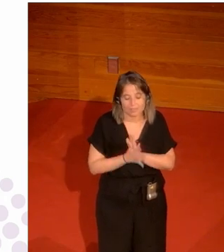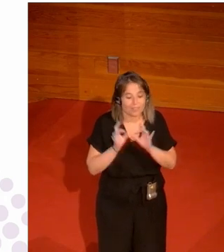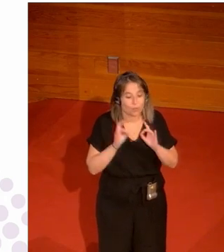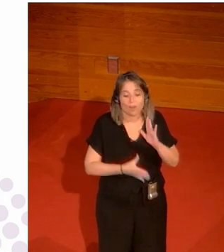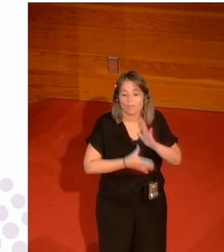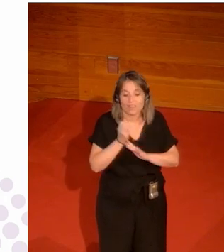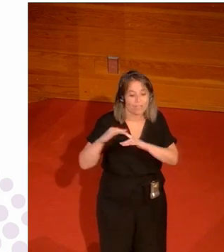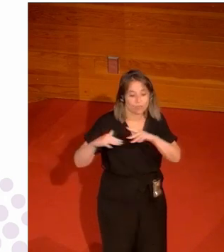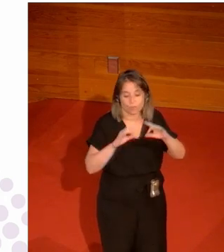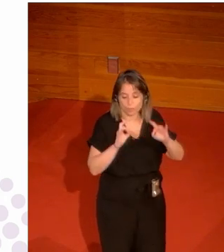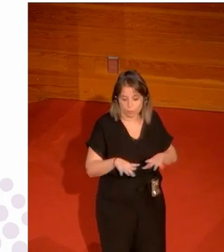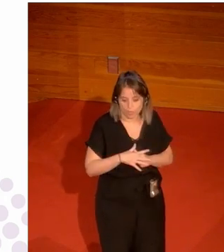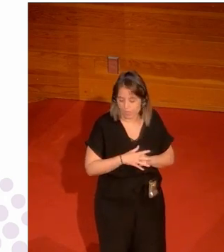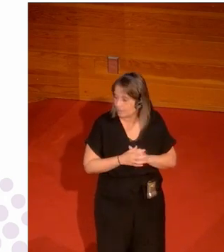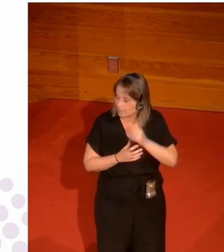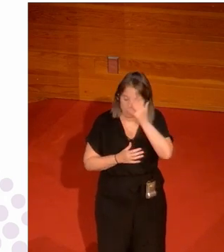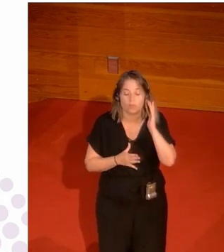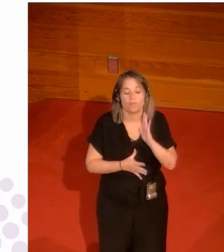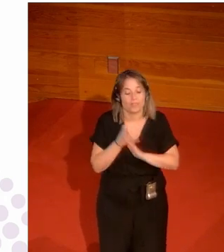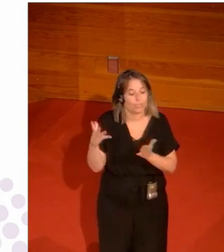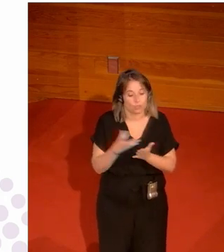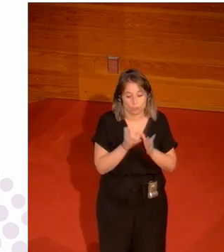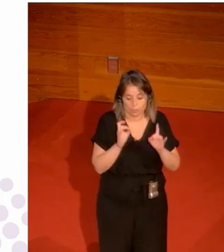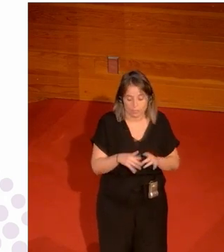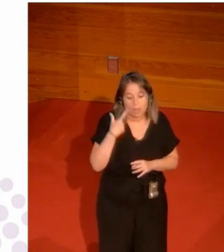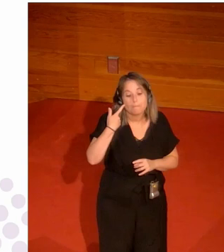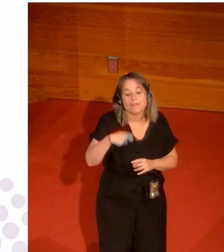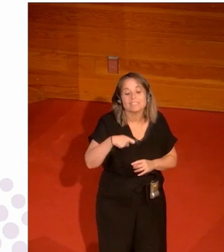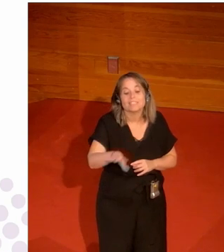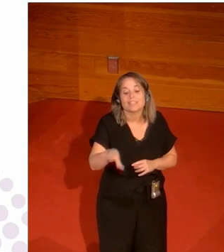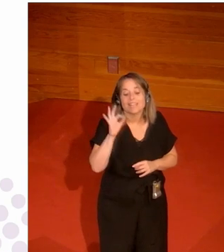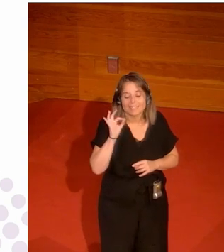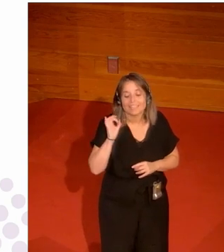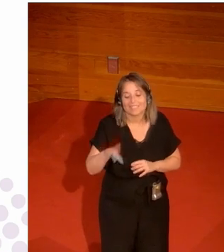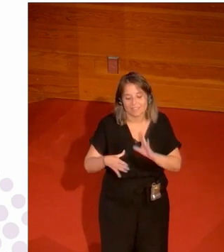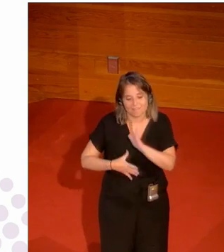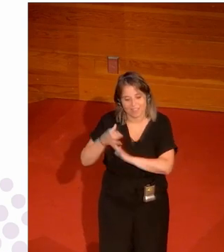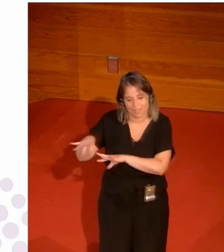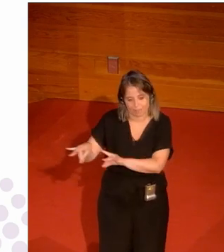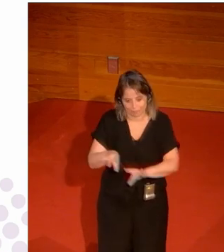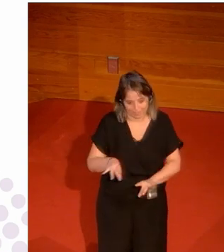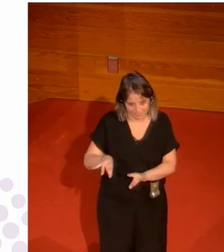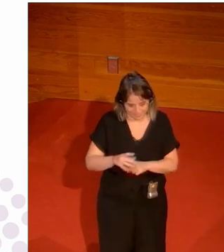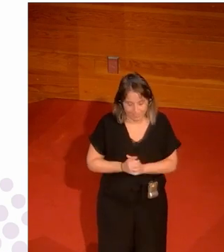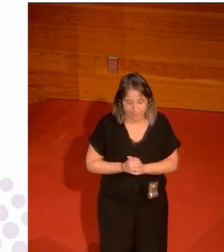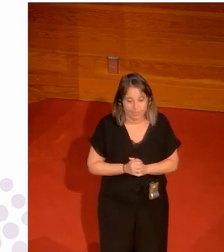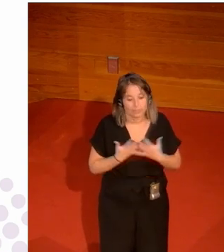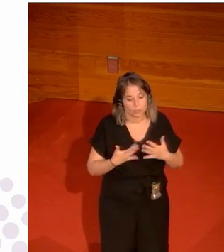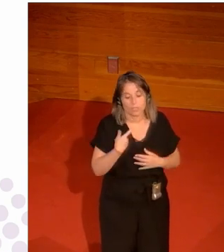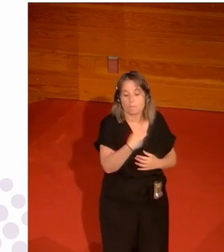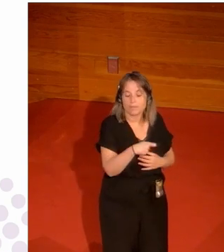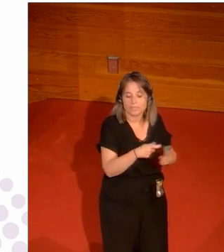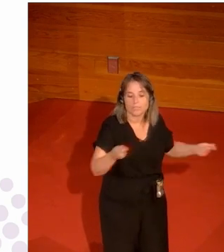como la federación de fútbol el presidente bueno todas las federaciones son así el presidente es elegido por las federaciones territoriales y entonces el